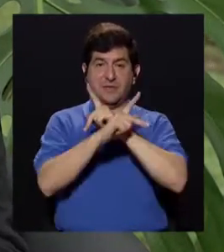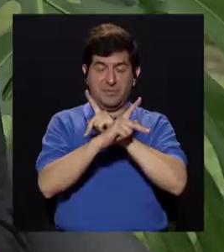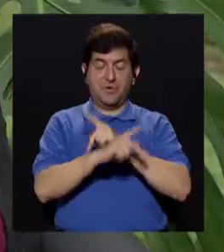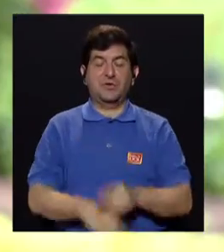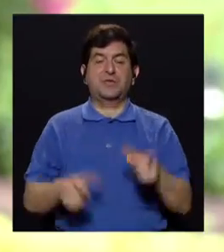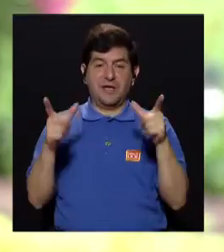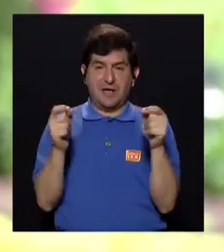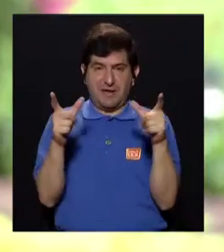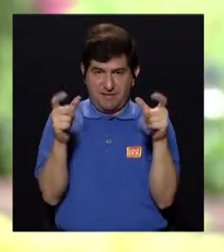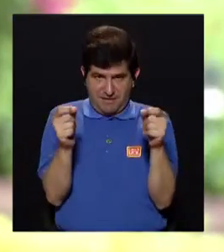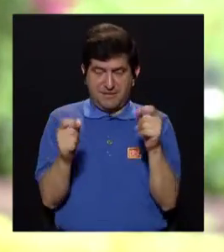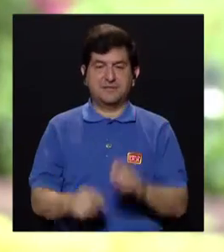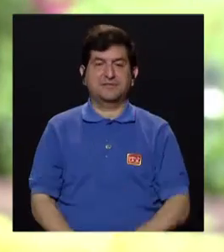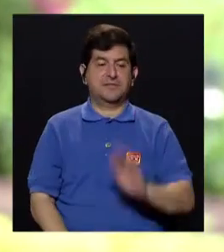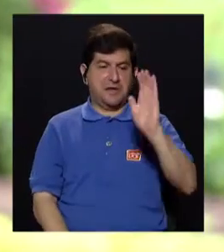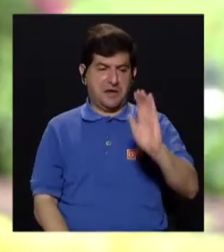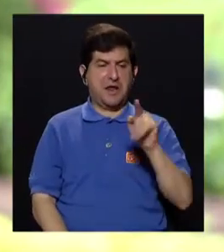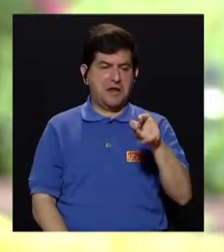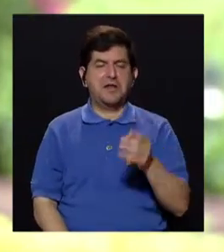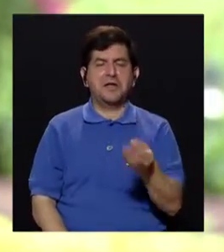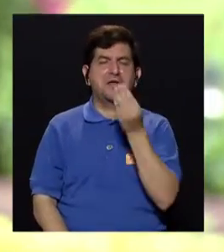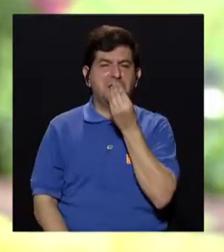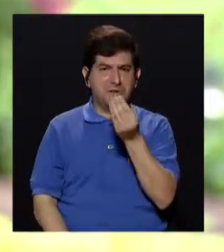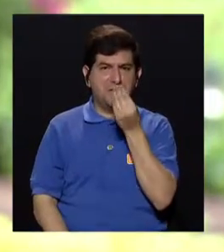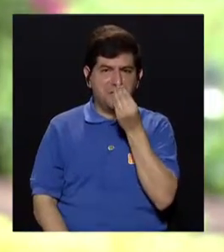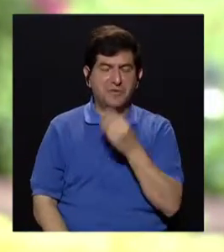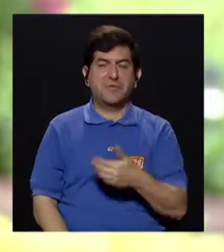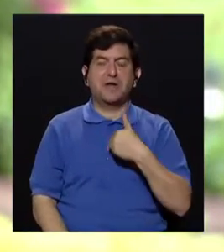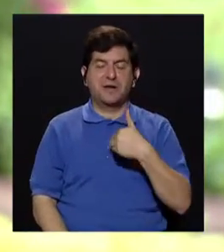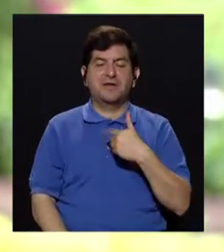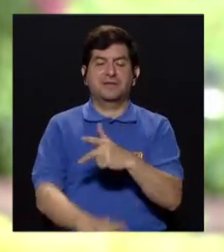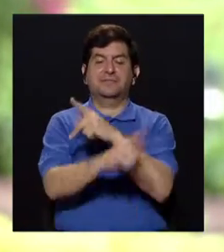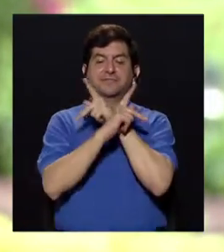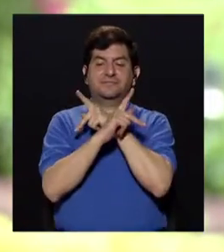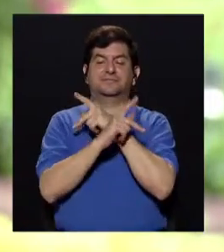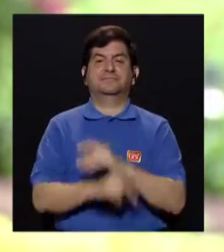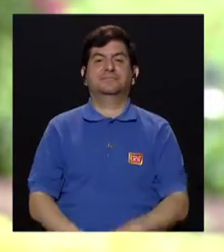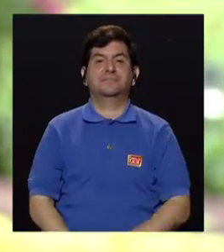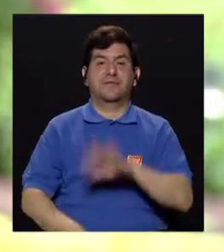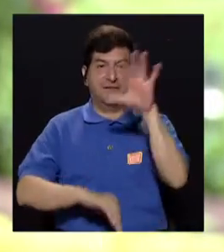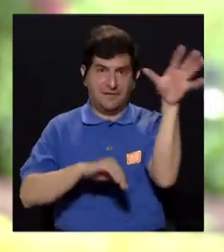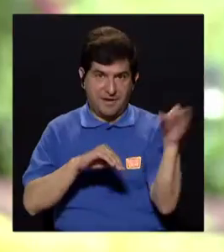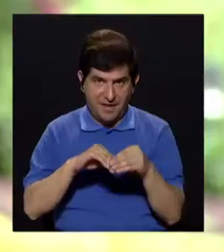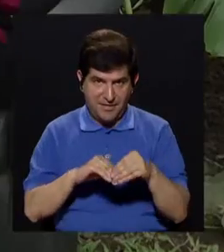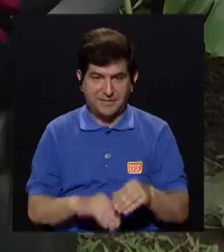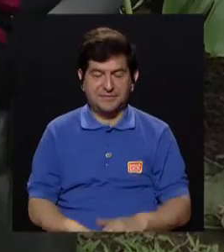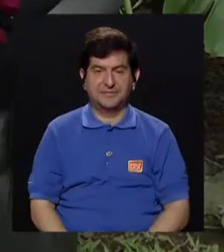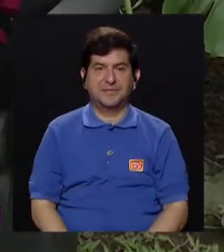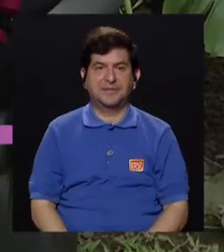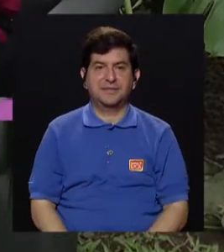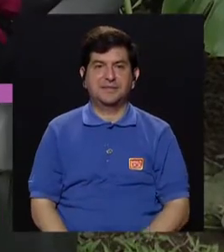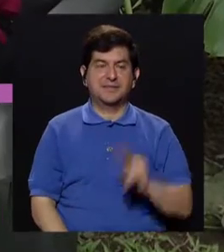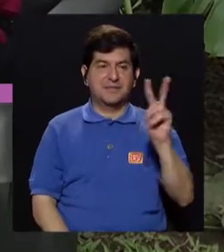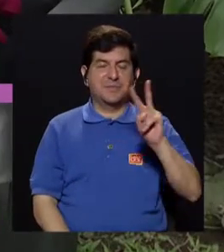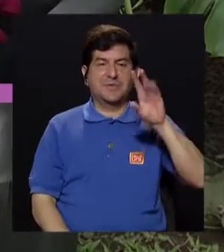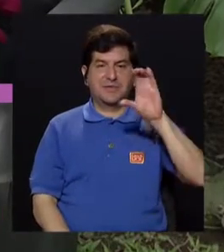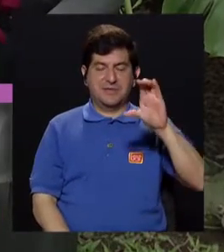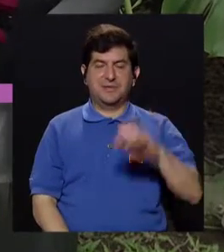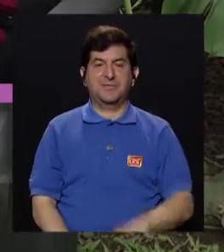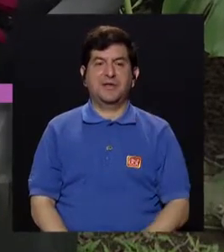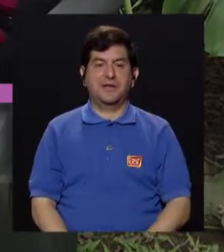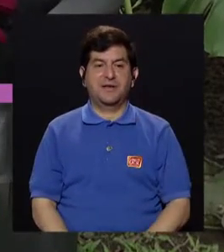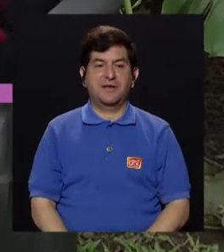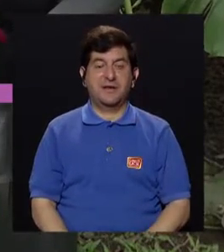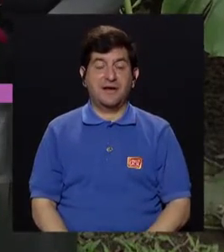cáncer. Entonces, ya sabemos que el chiquito se lo va a comer y ya tiene las sustancias protectoras. Además, la presencia de vitamina C